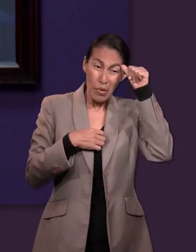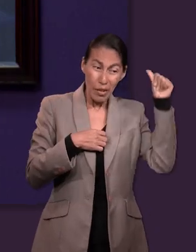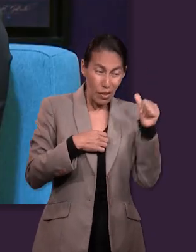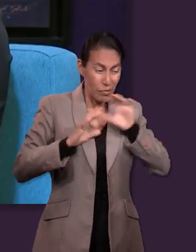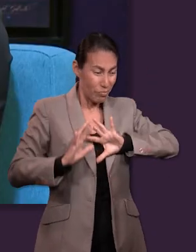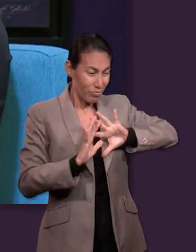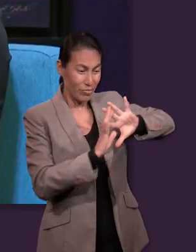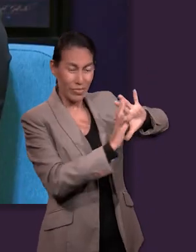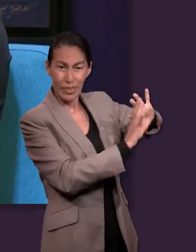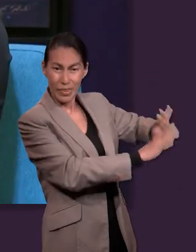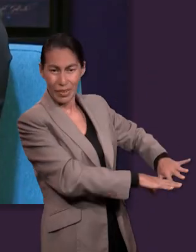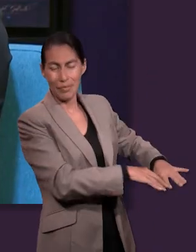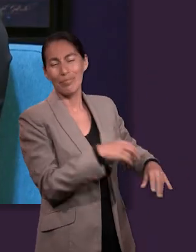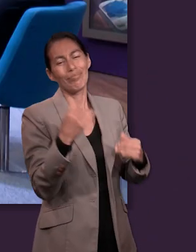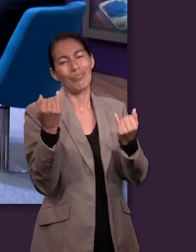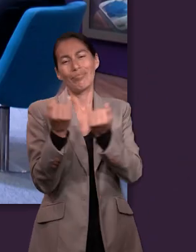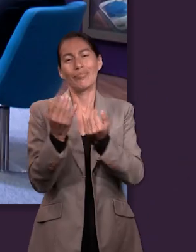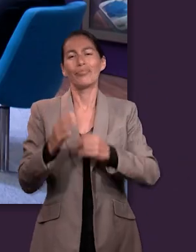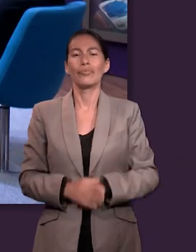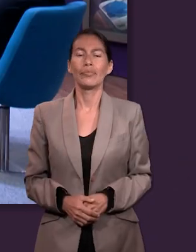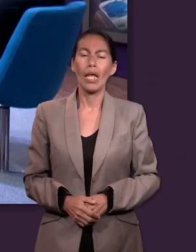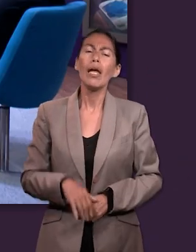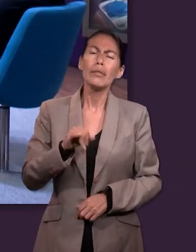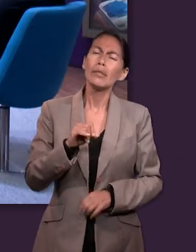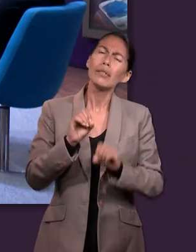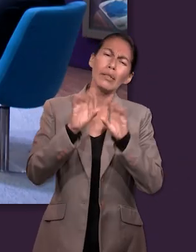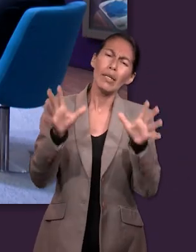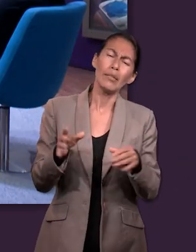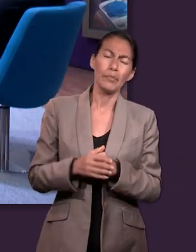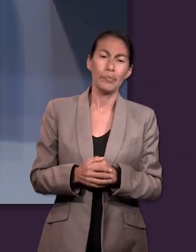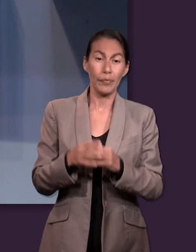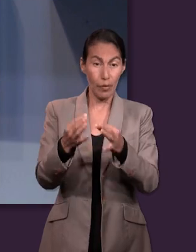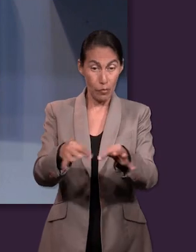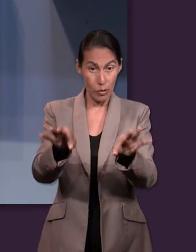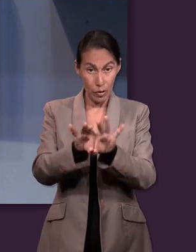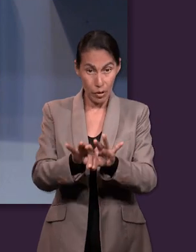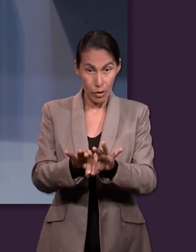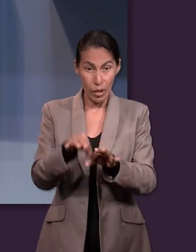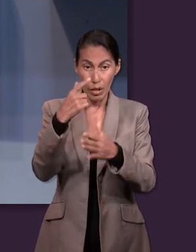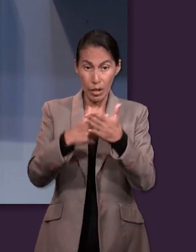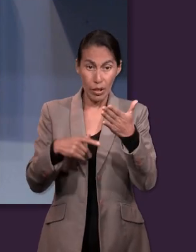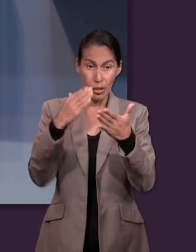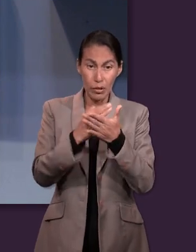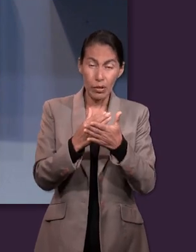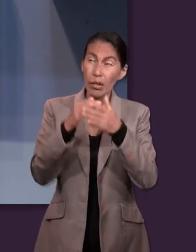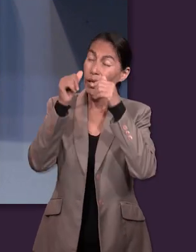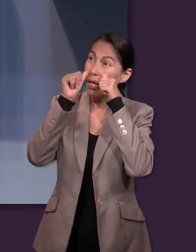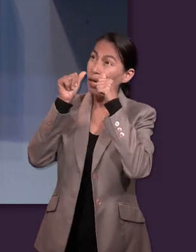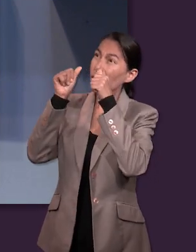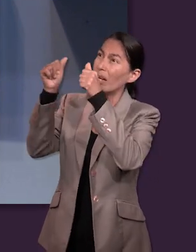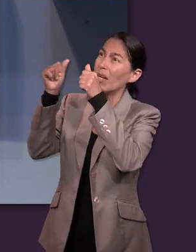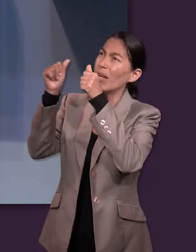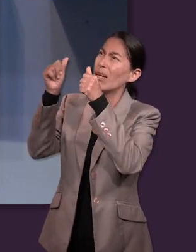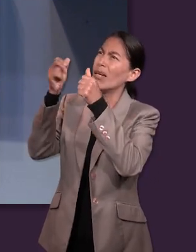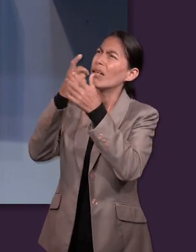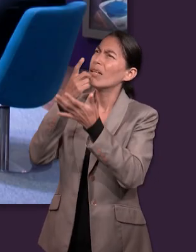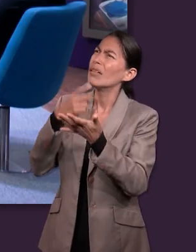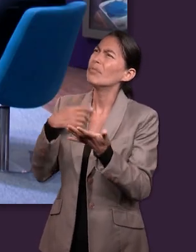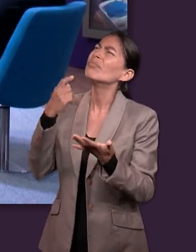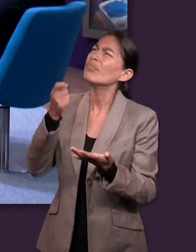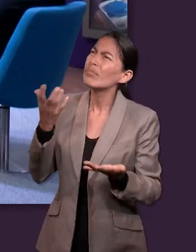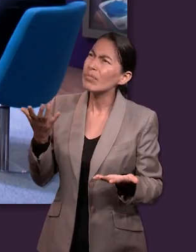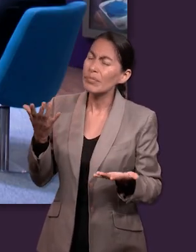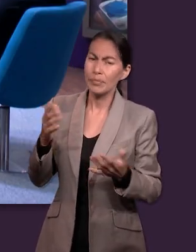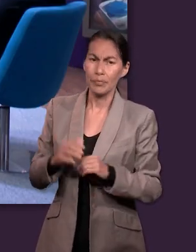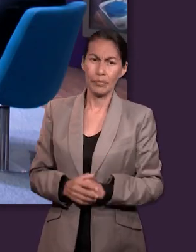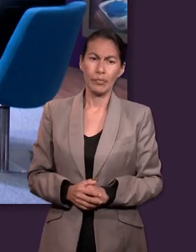esperanza. Sí, y un punto importante en toda esta lección es escuchar. La clave está en saber escuchar lo que Dios nos